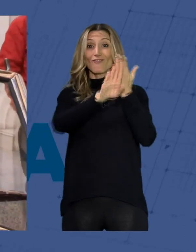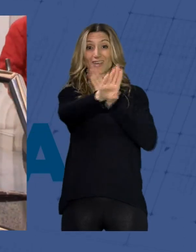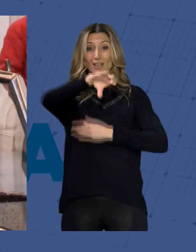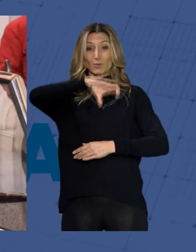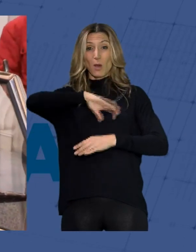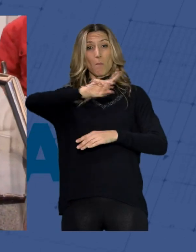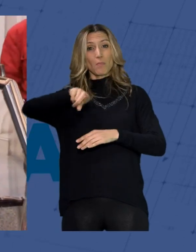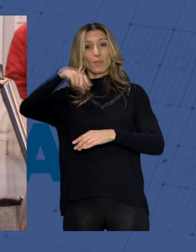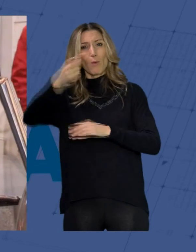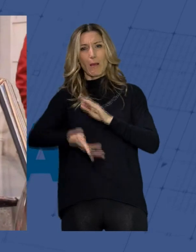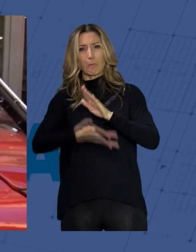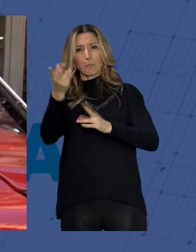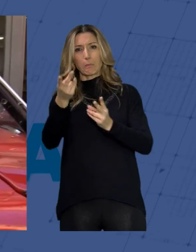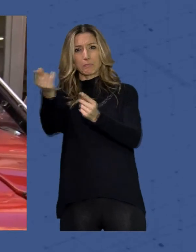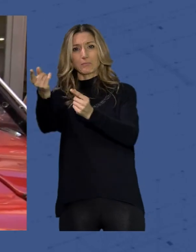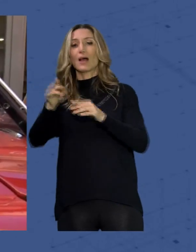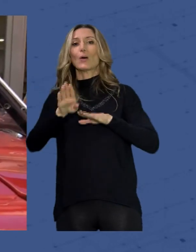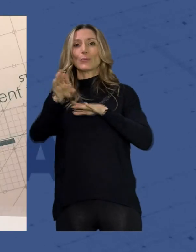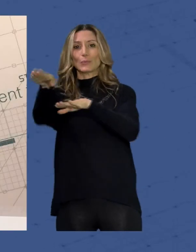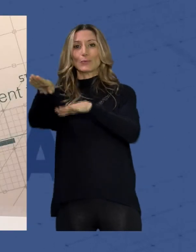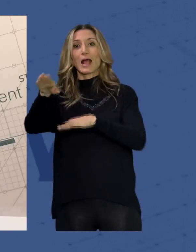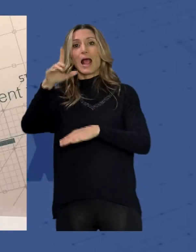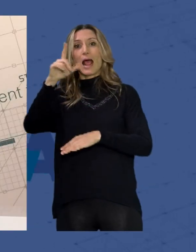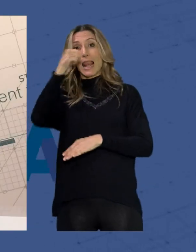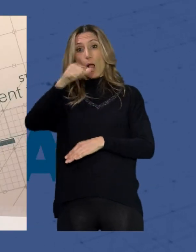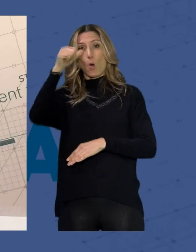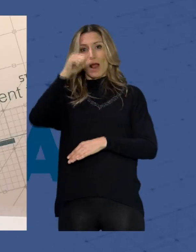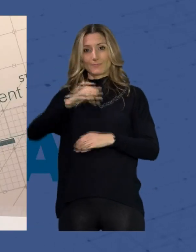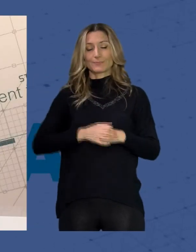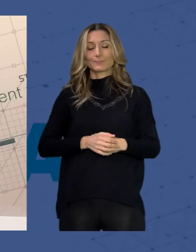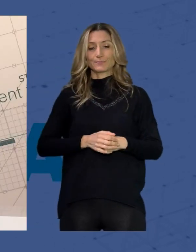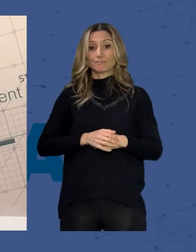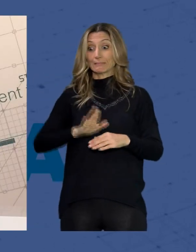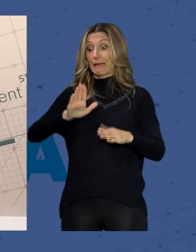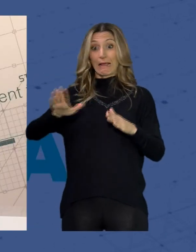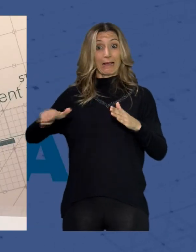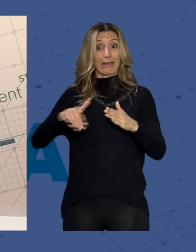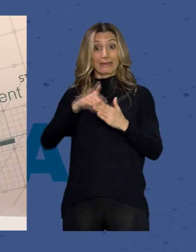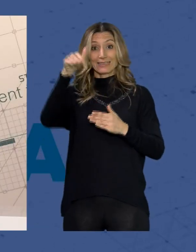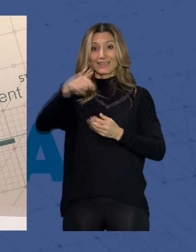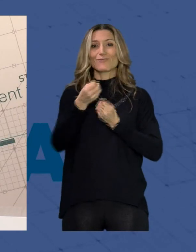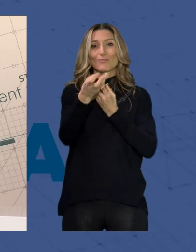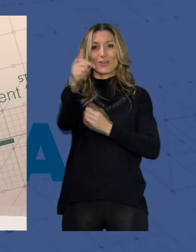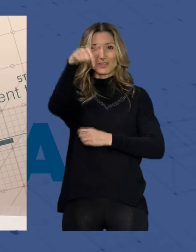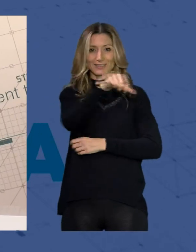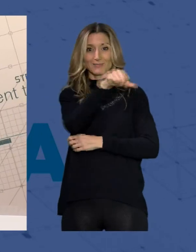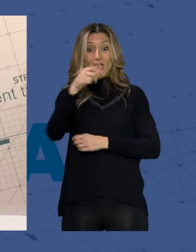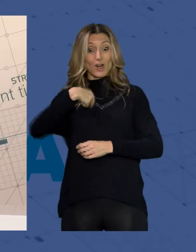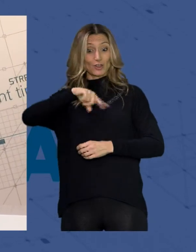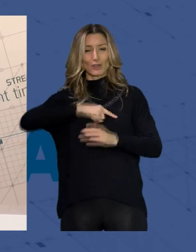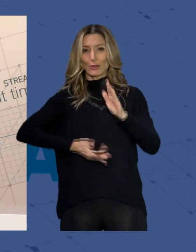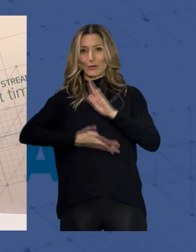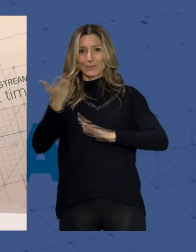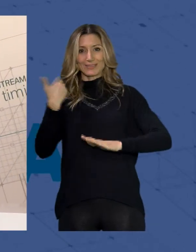posteriormente salir a la UJAR de Andarax Pues hasta aquí ha llegado la información de la semana nosotros nos marchamos